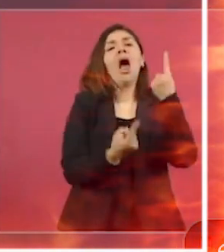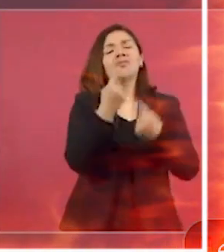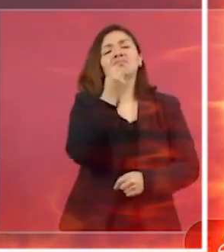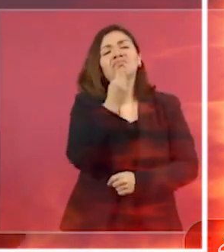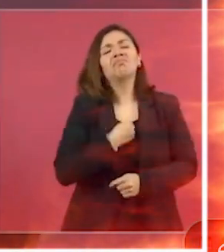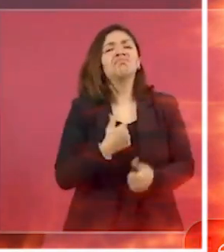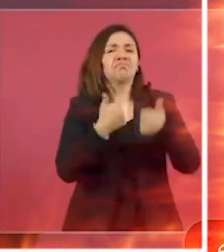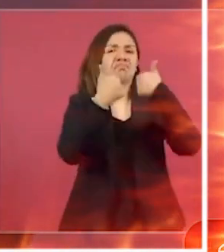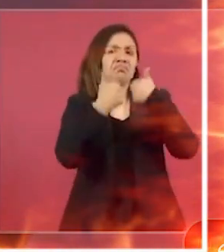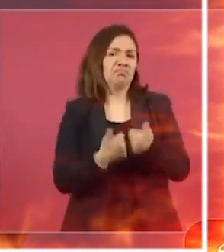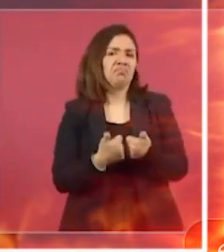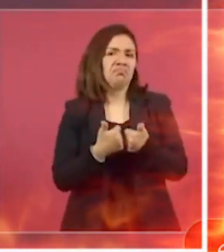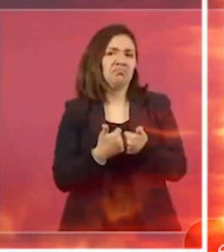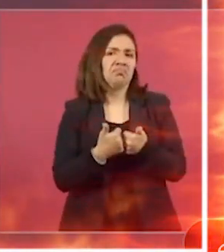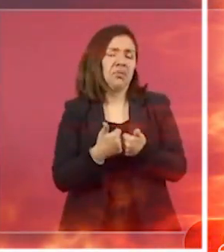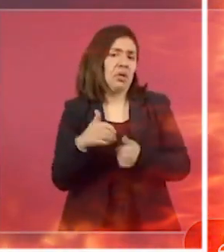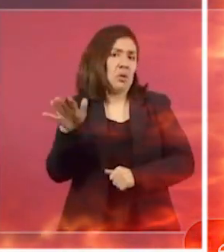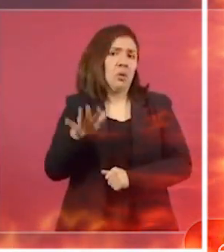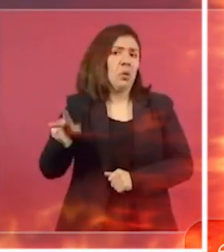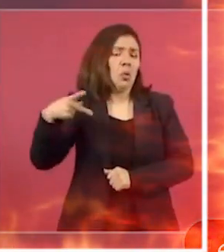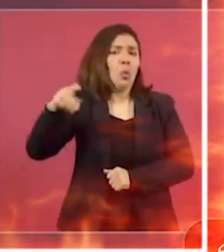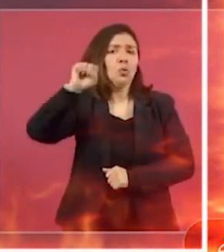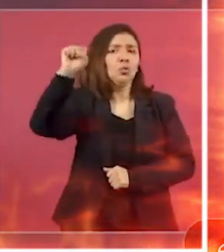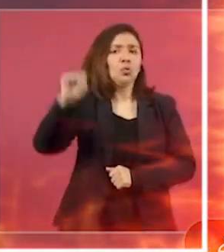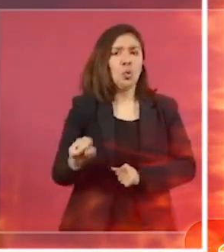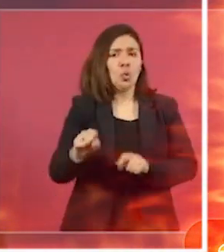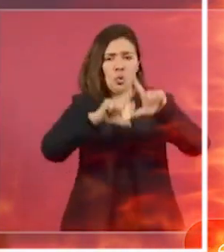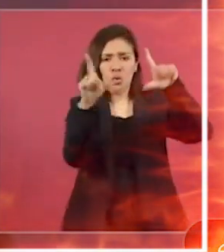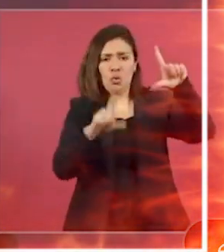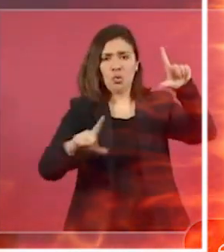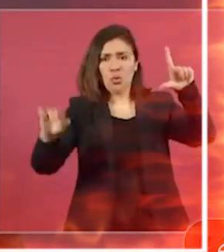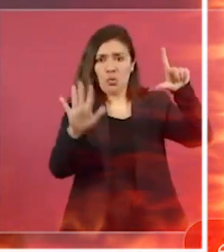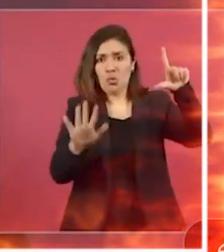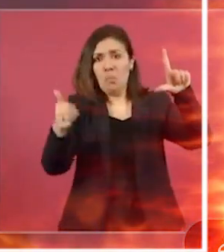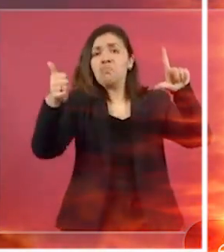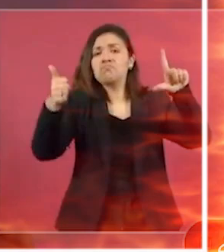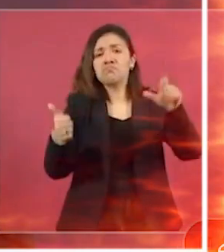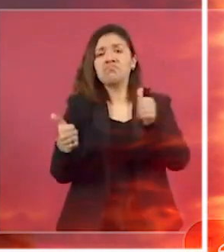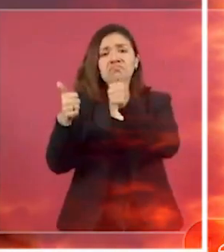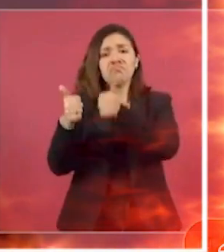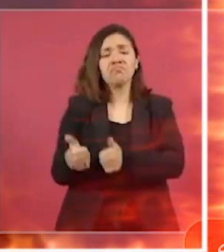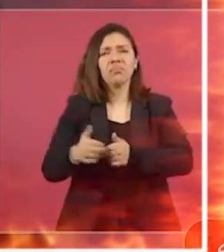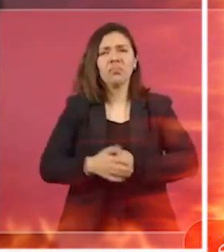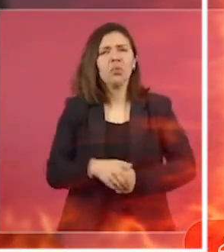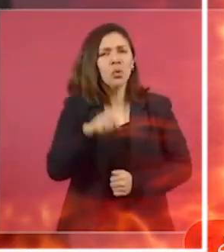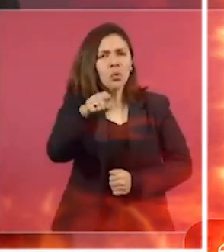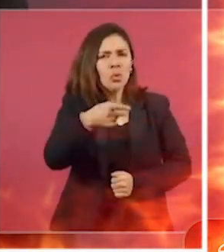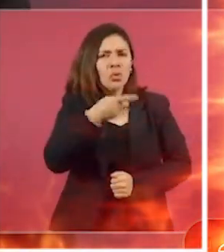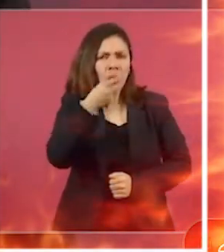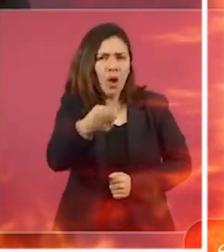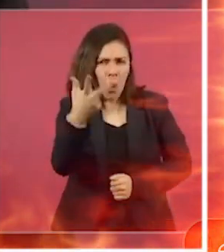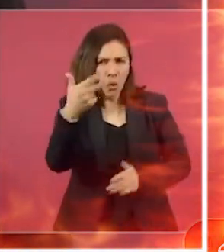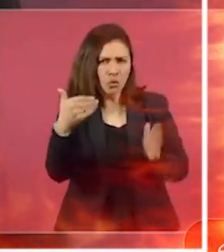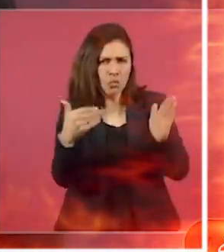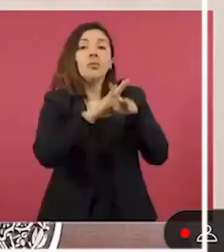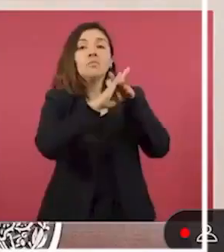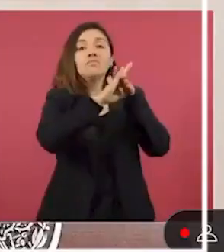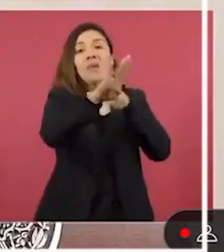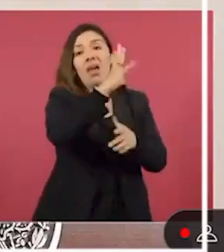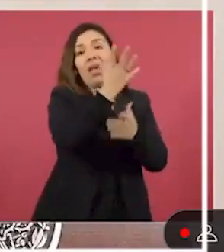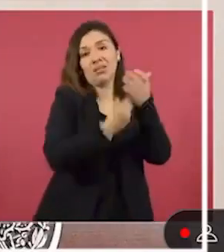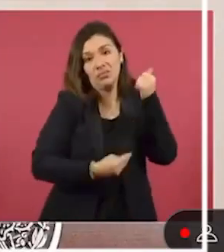la frontera sur que va a estar todavía más militarizada escuchen lo que dijo el anélido de la presidencia